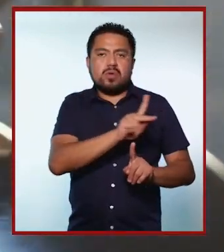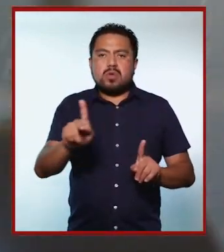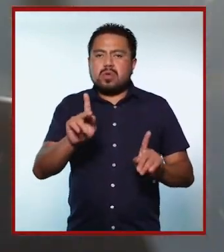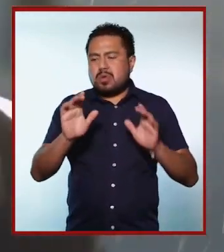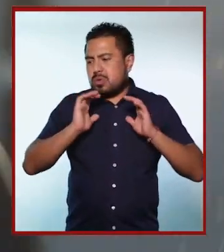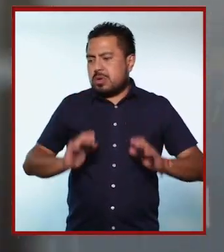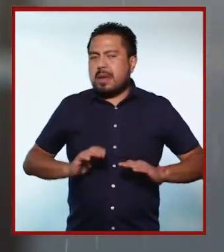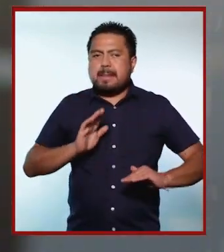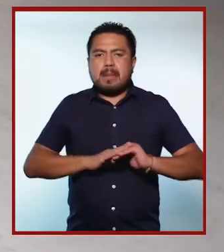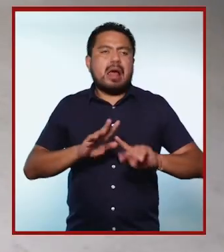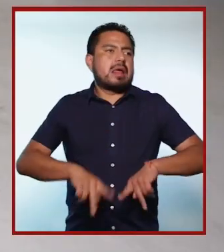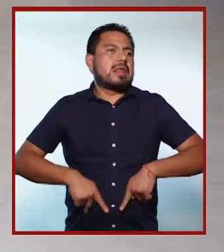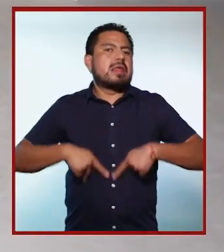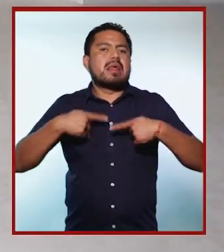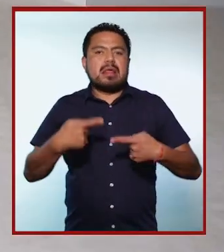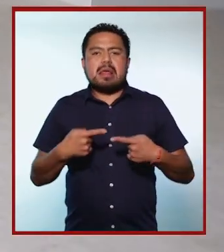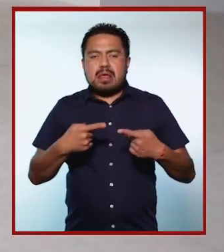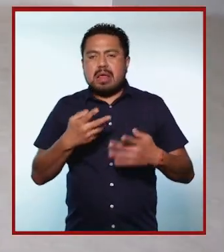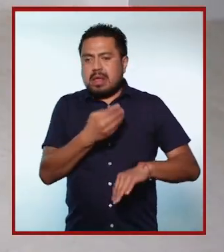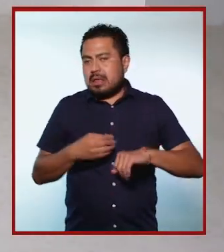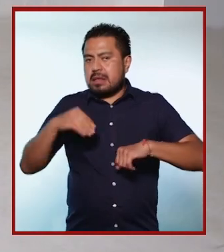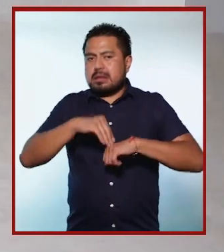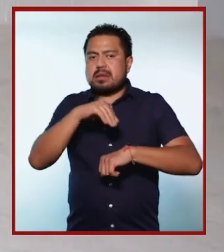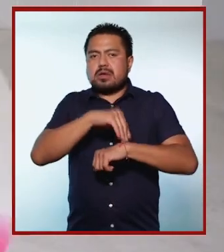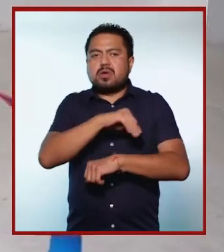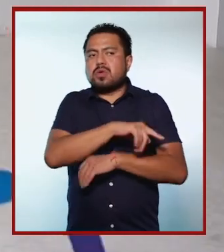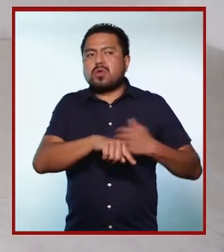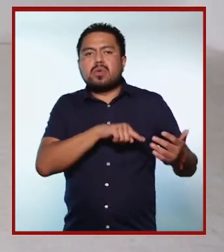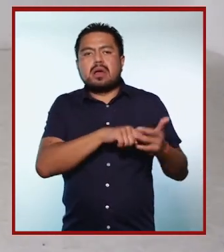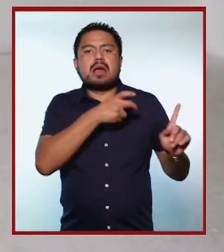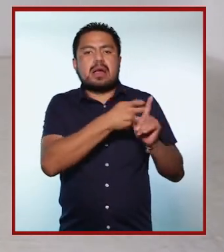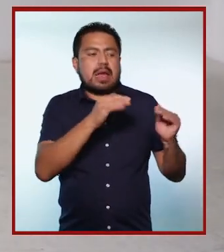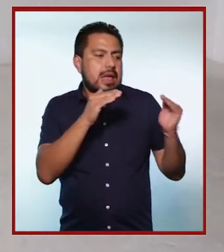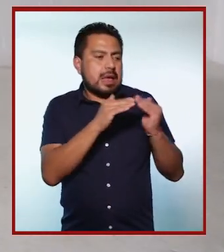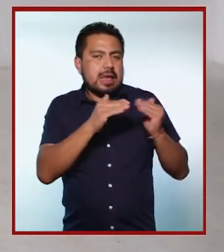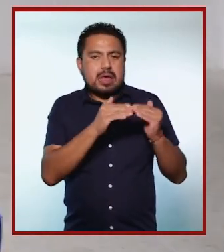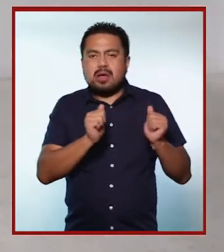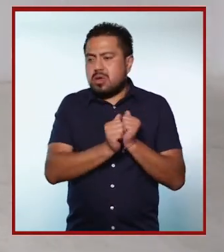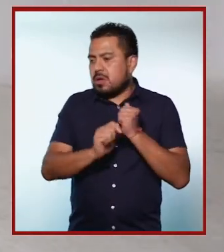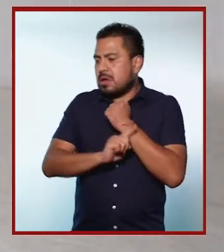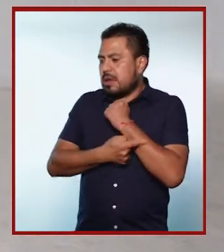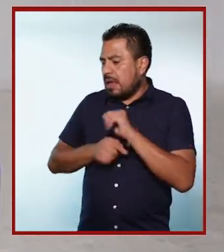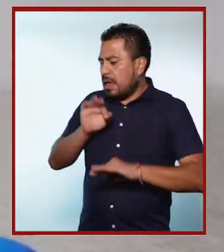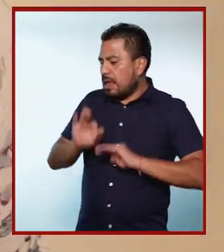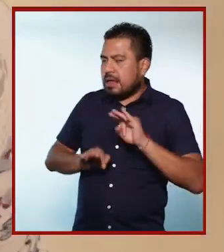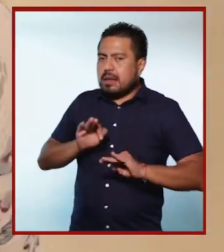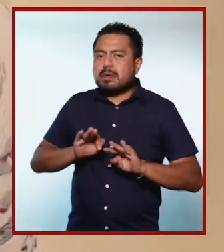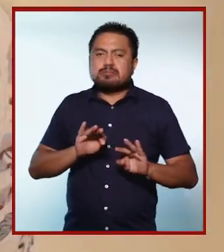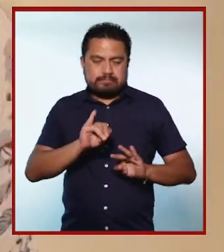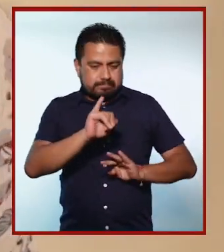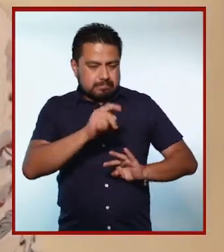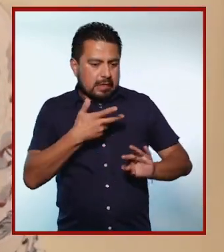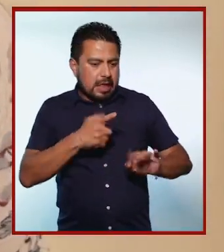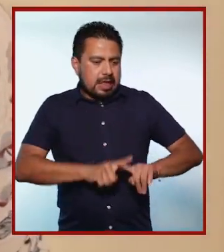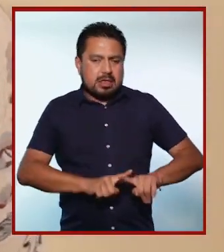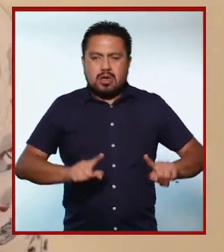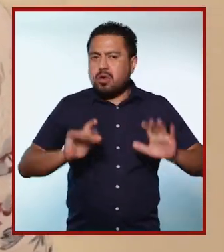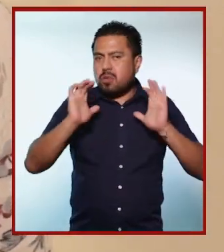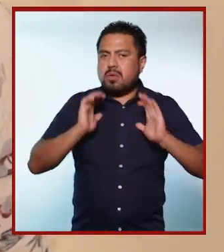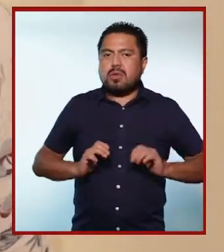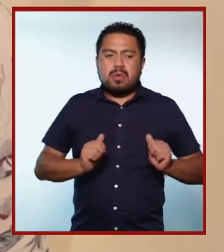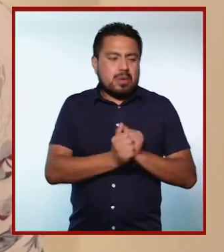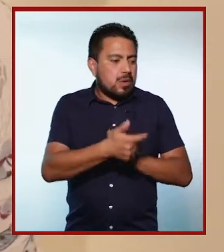a las mujeres físicamente más débiles, se argumentaba que su lugar era la casa y la maternidad. Aunque es obvio que hay